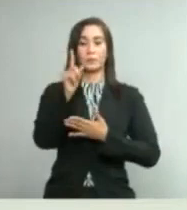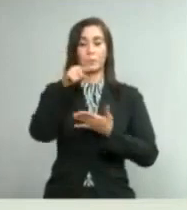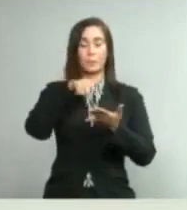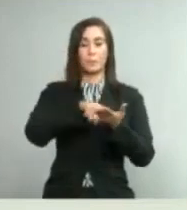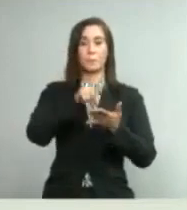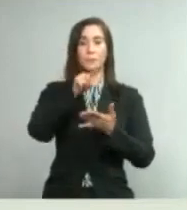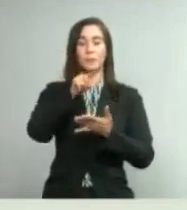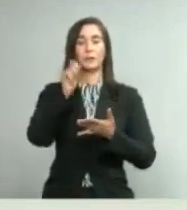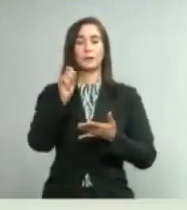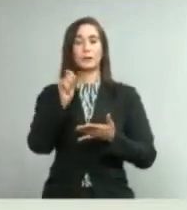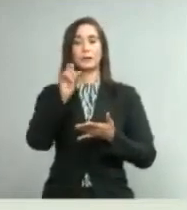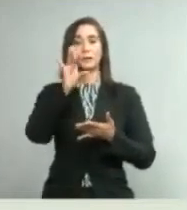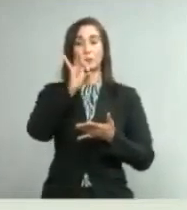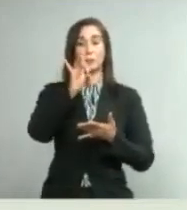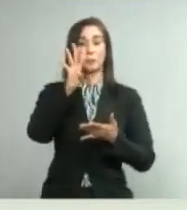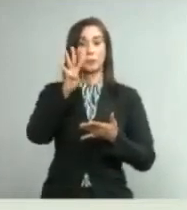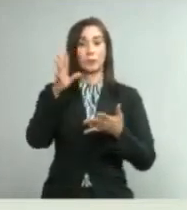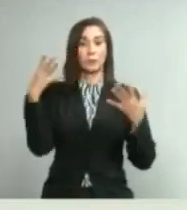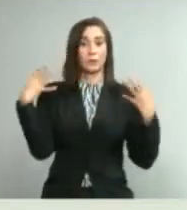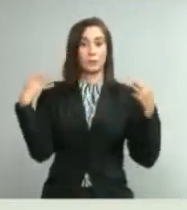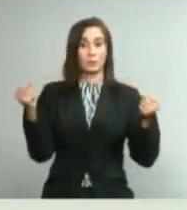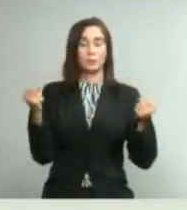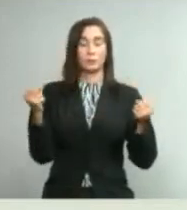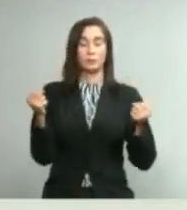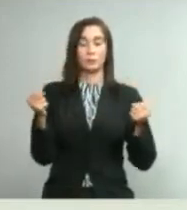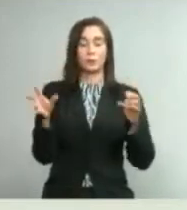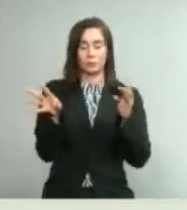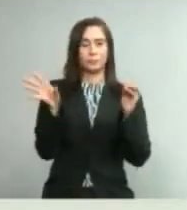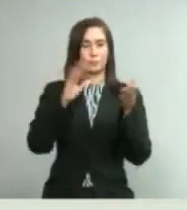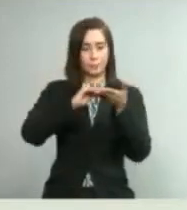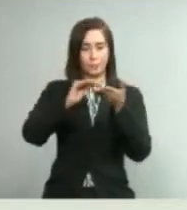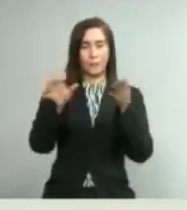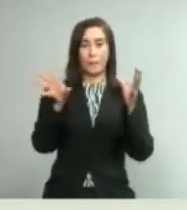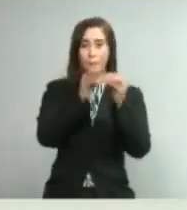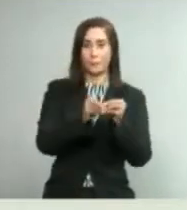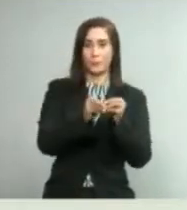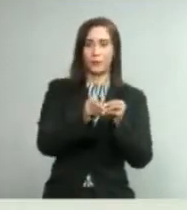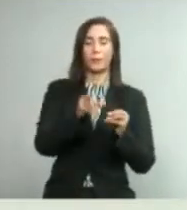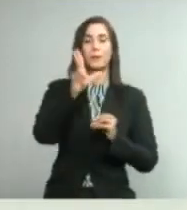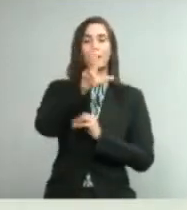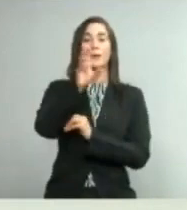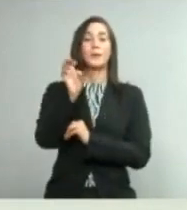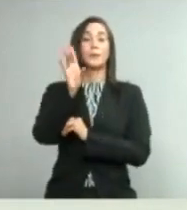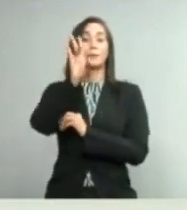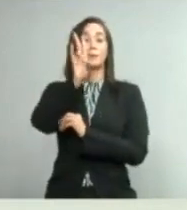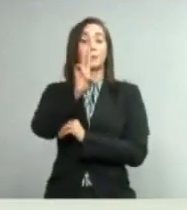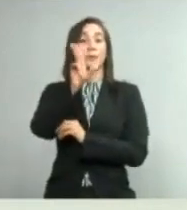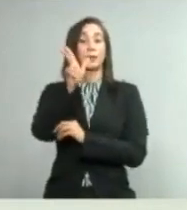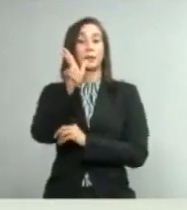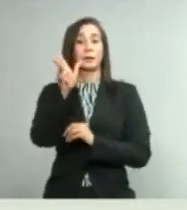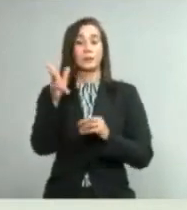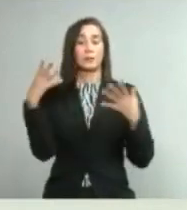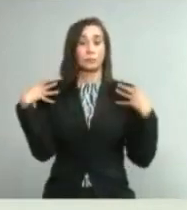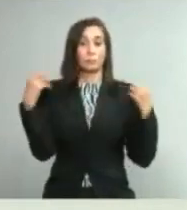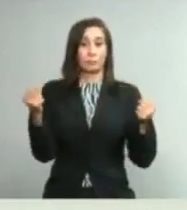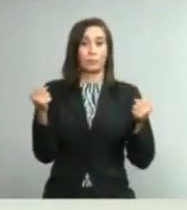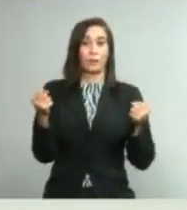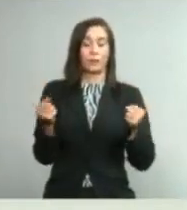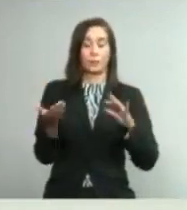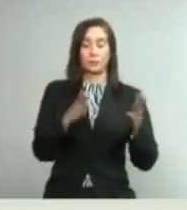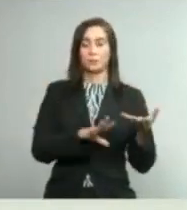1,184 acumulados, 373 recuperados,